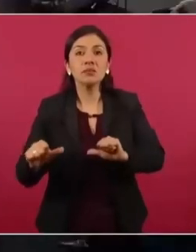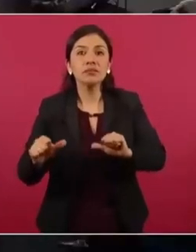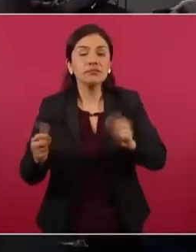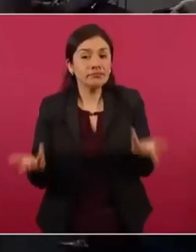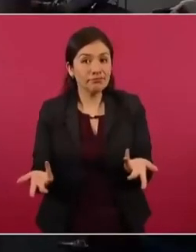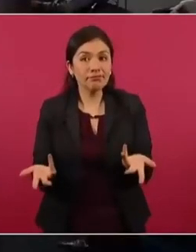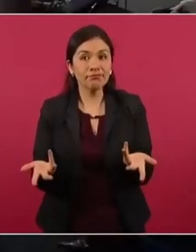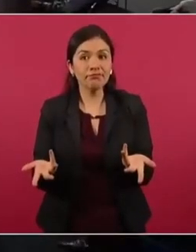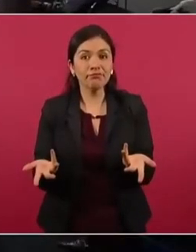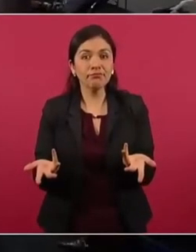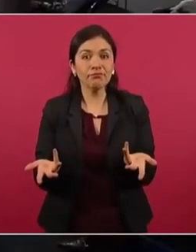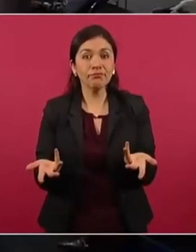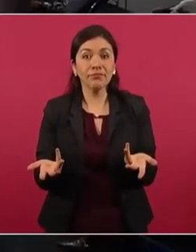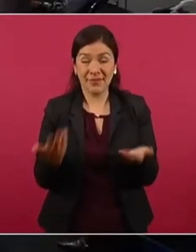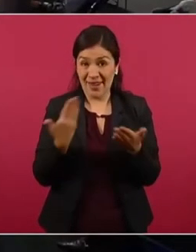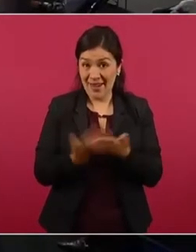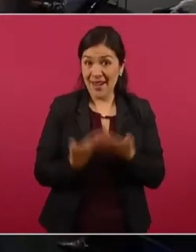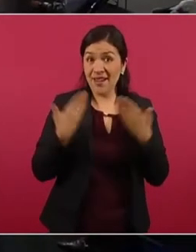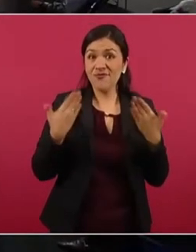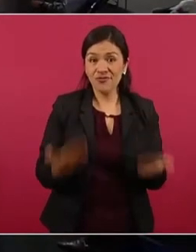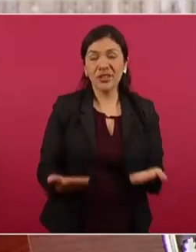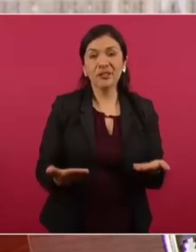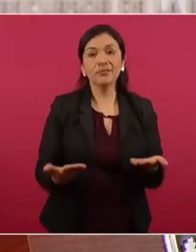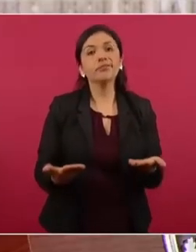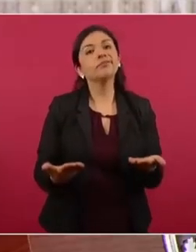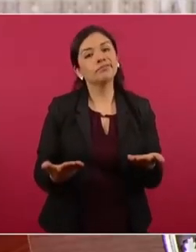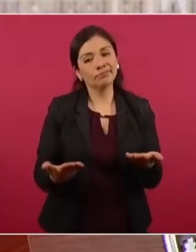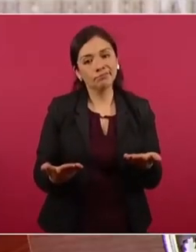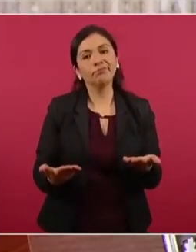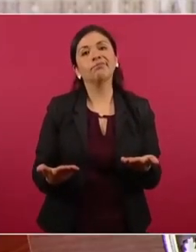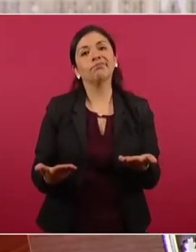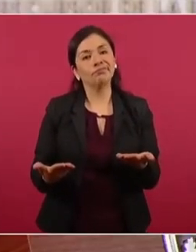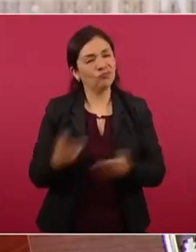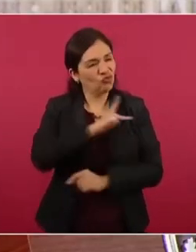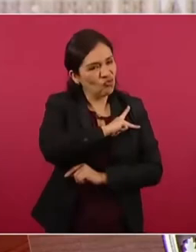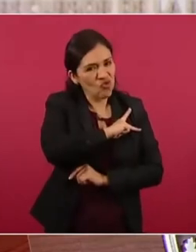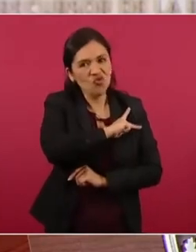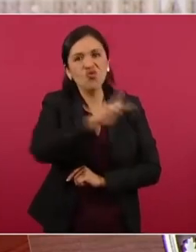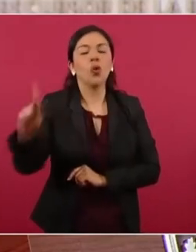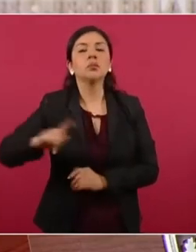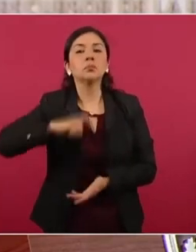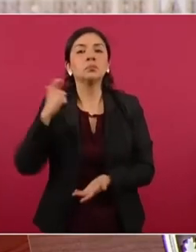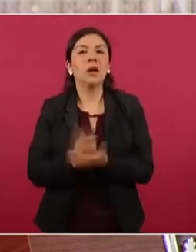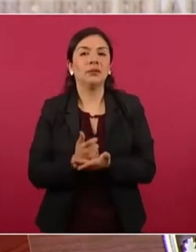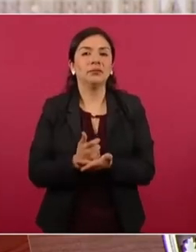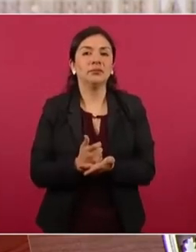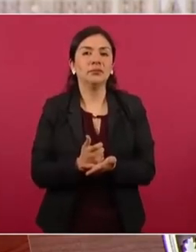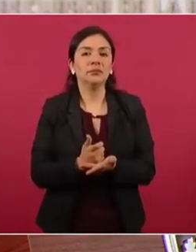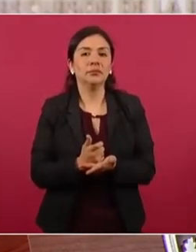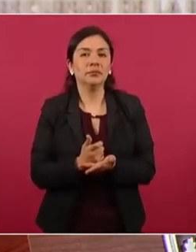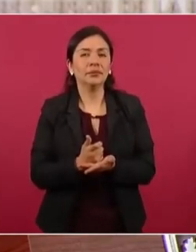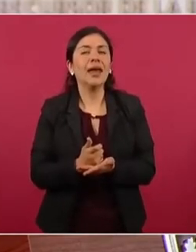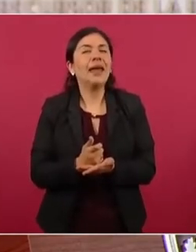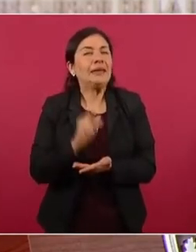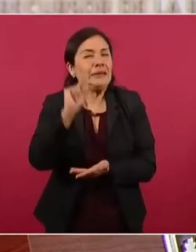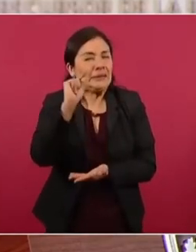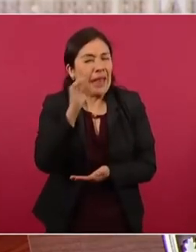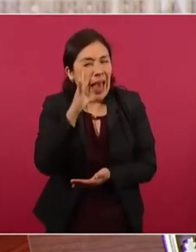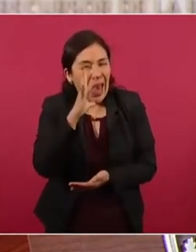De ahora todos, casi todos.